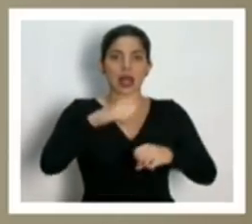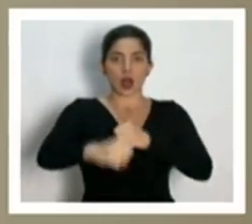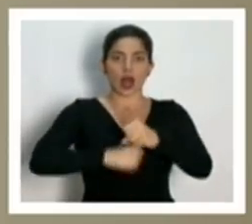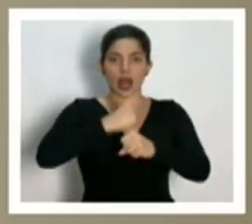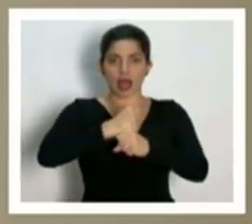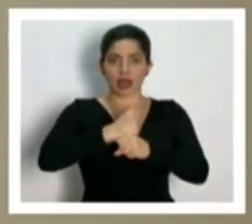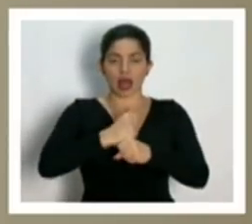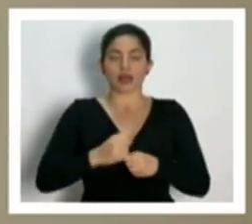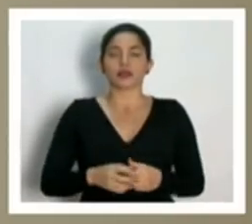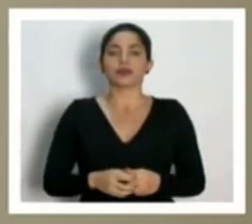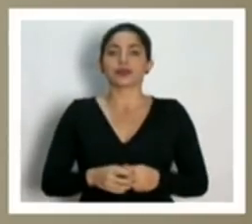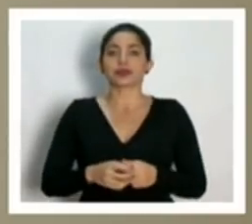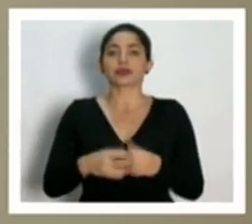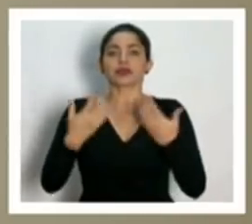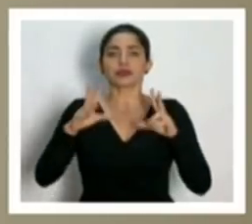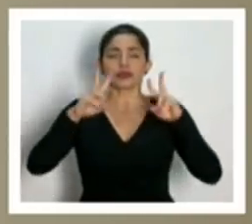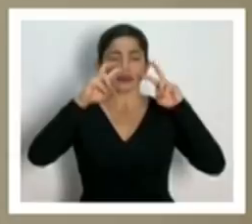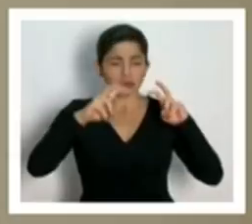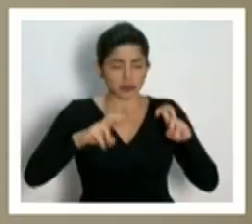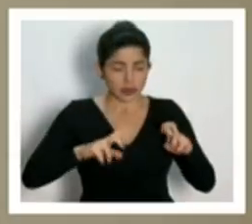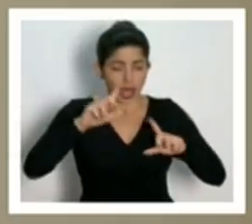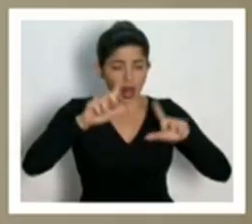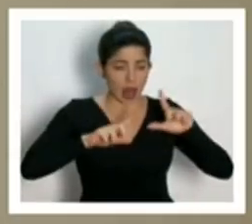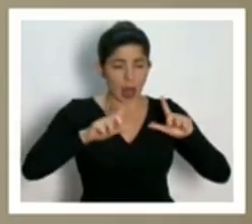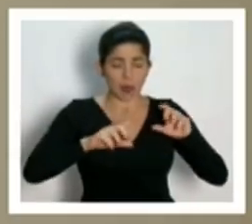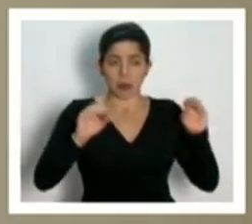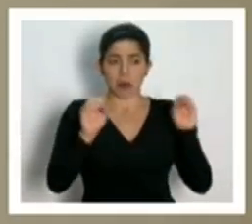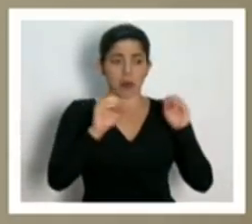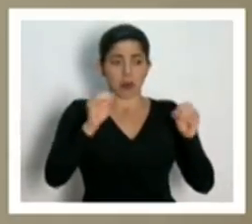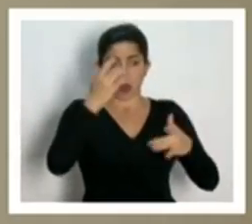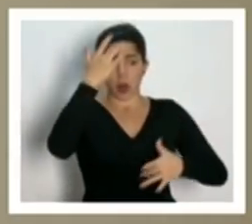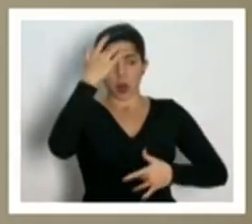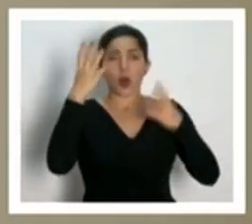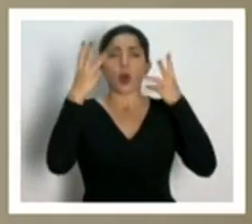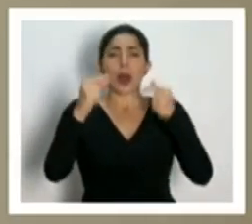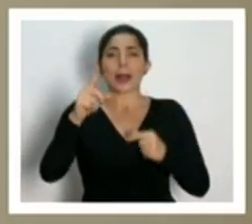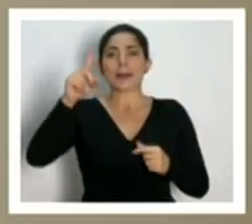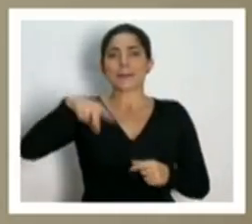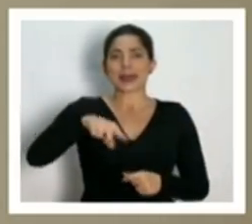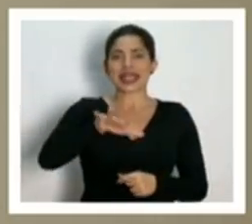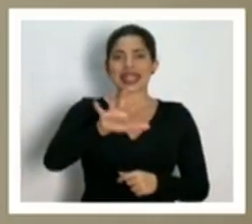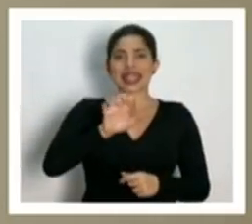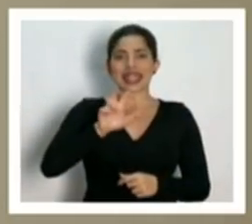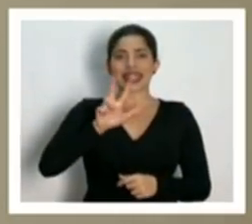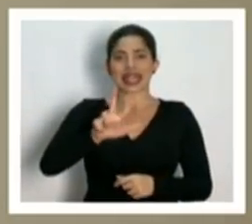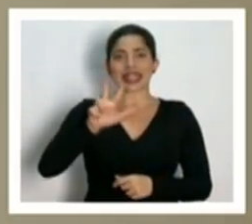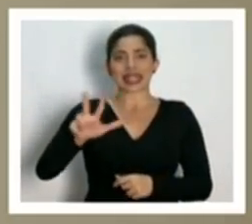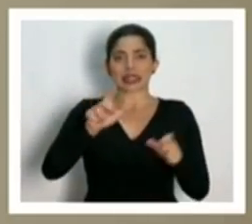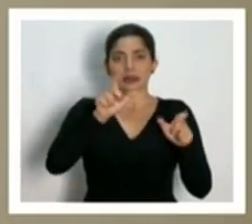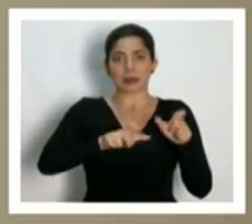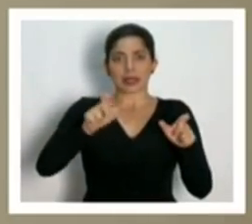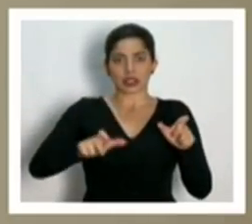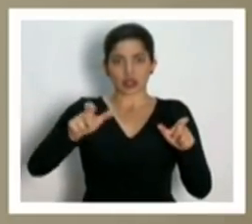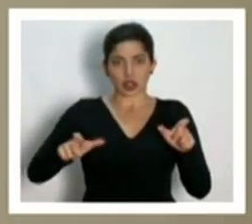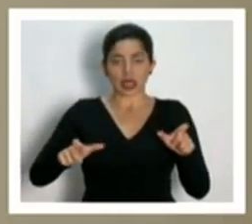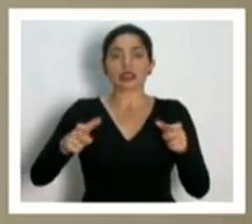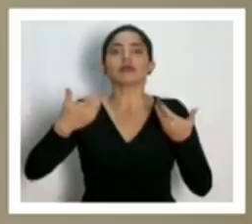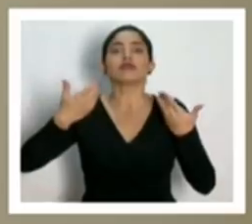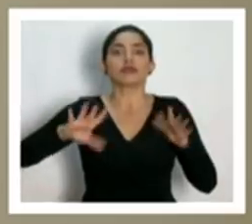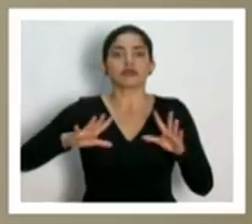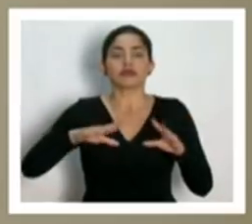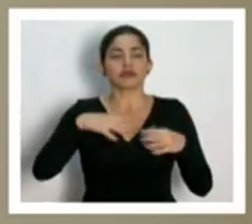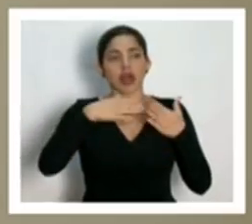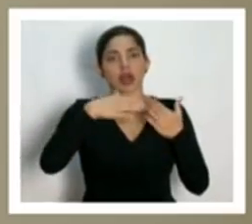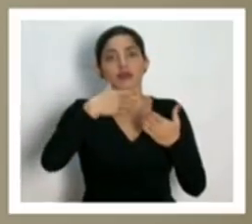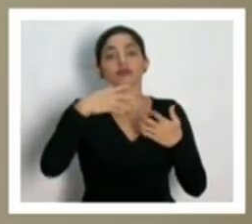edad. Se han descartado un total de 1.533 personas. Ya han sido dadas de